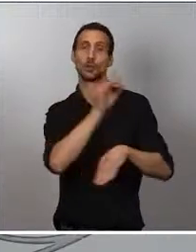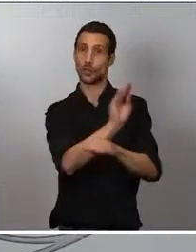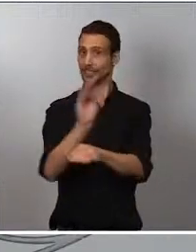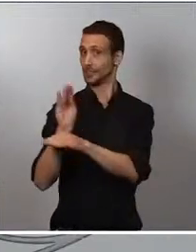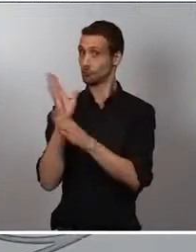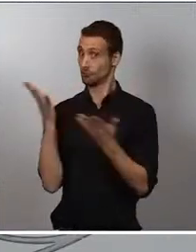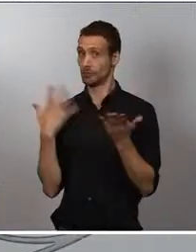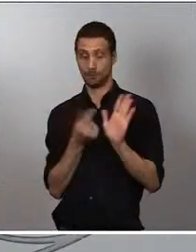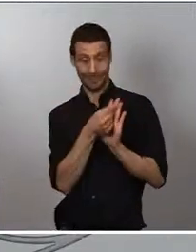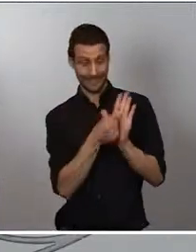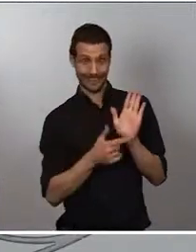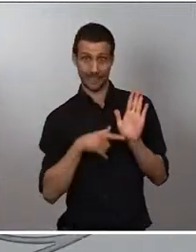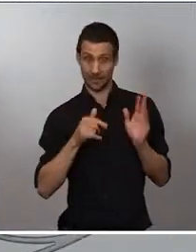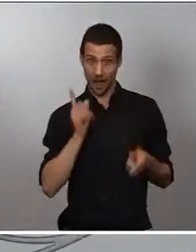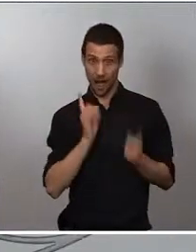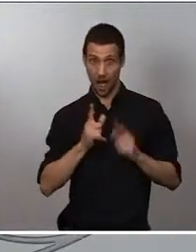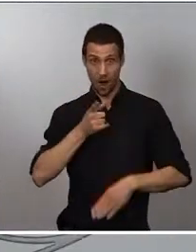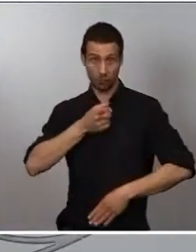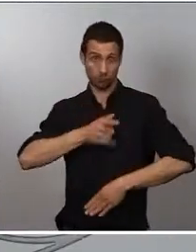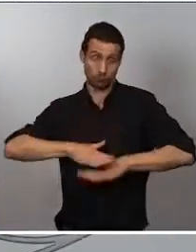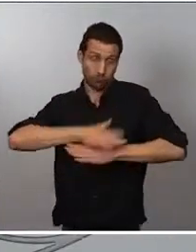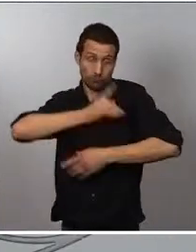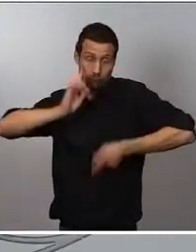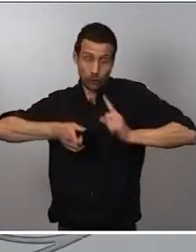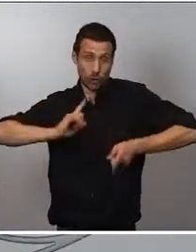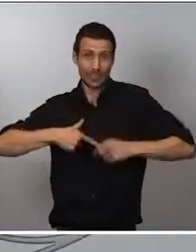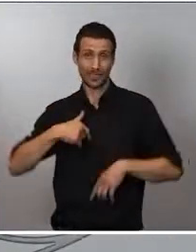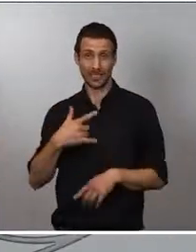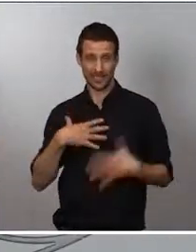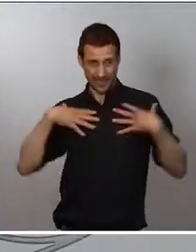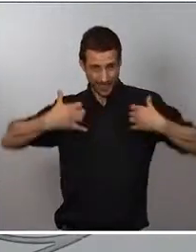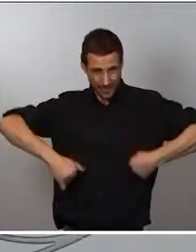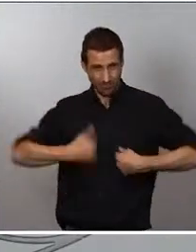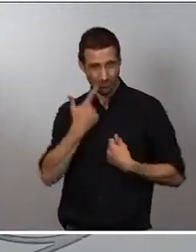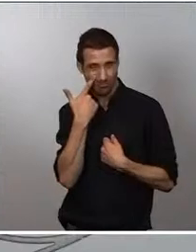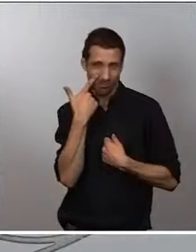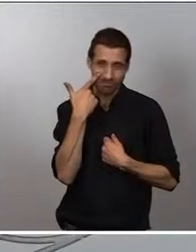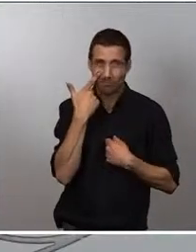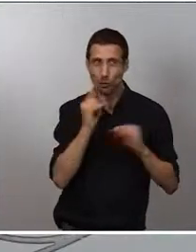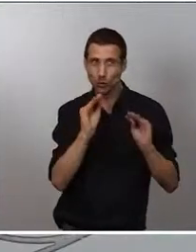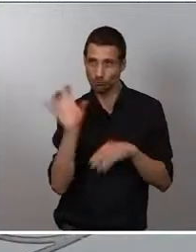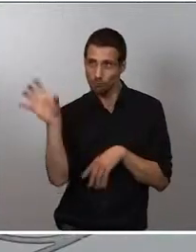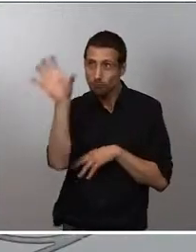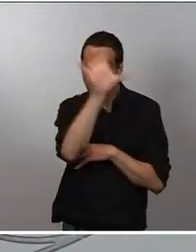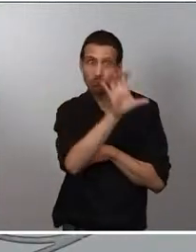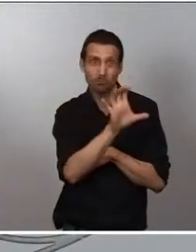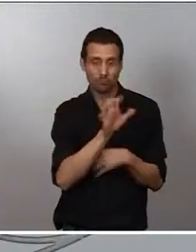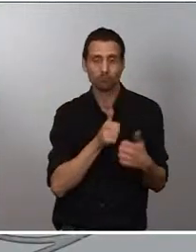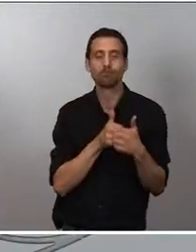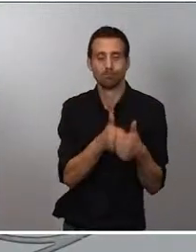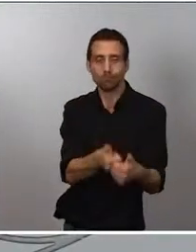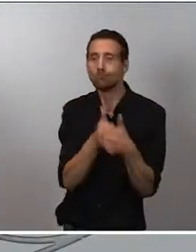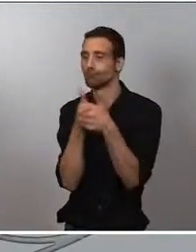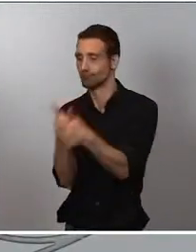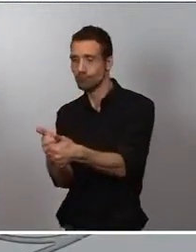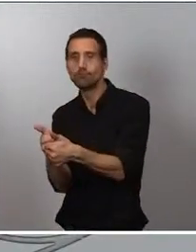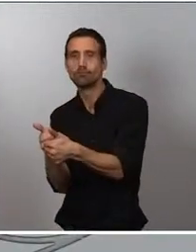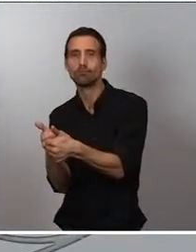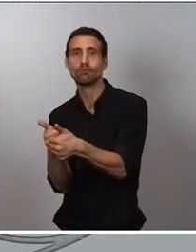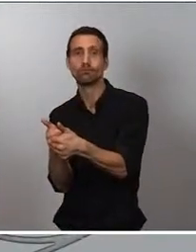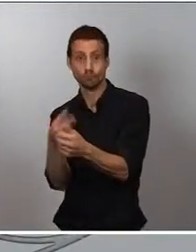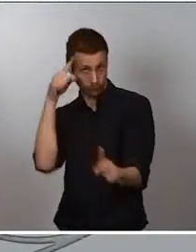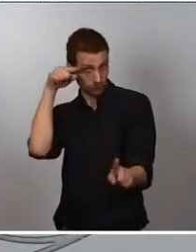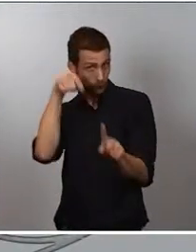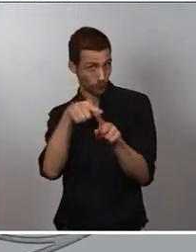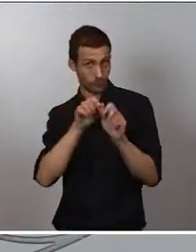están, digamos, observando en sus respectivos territorios para seguir cortando la propagación del virus